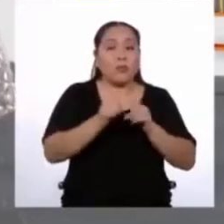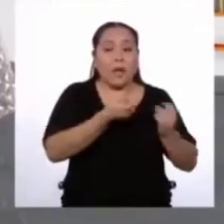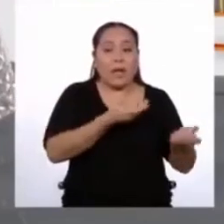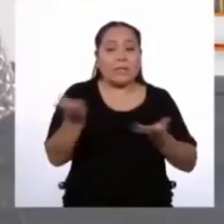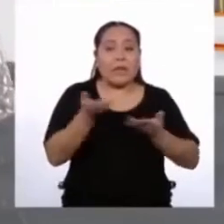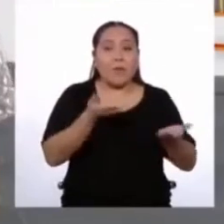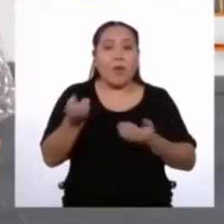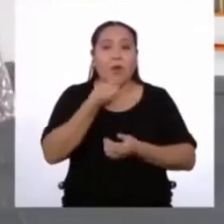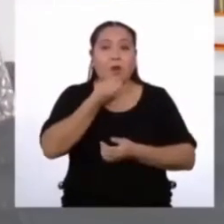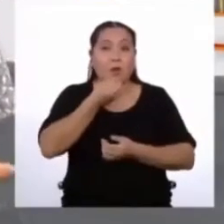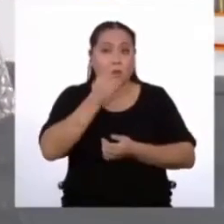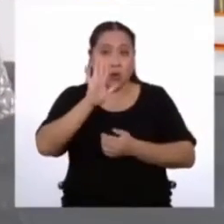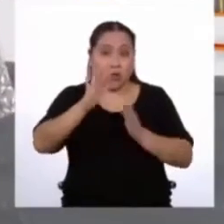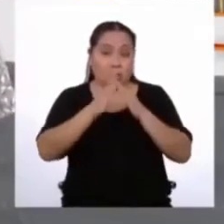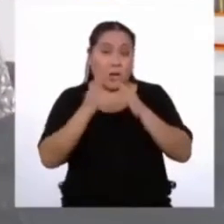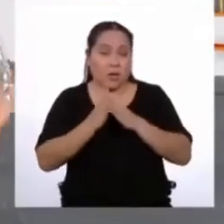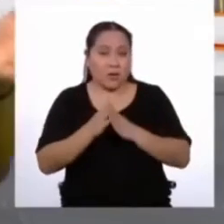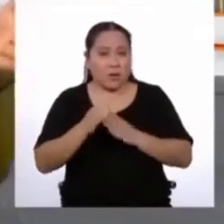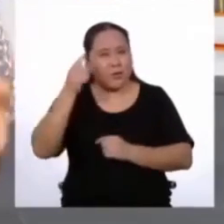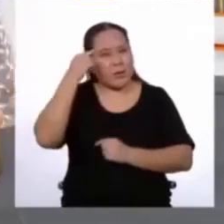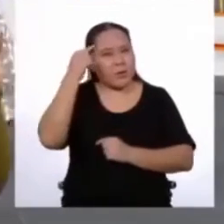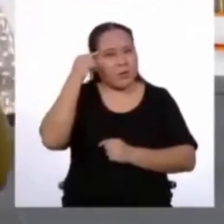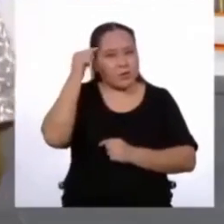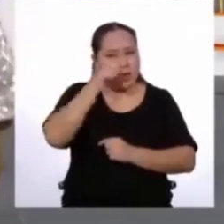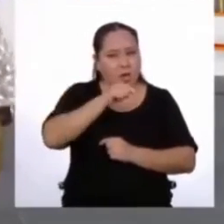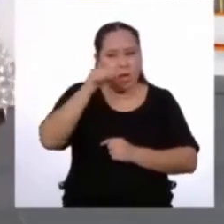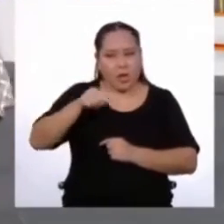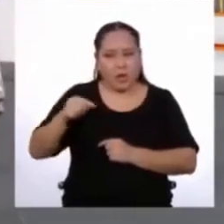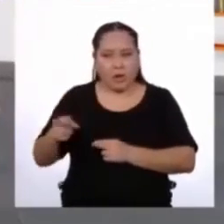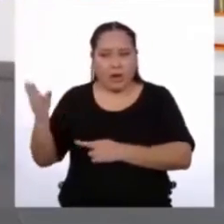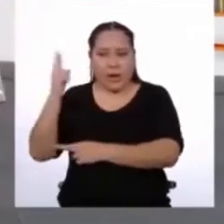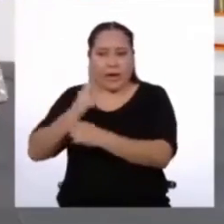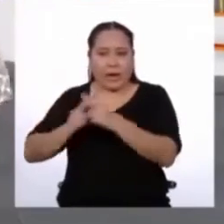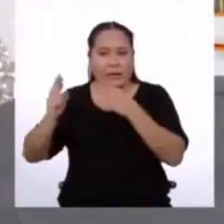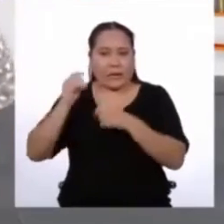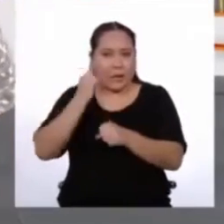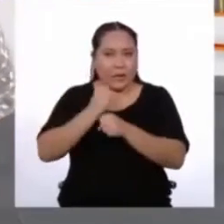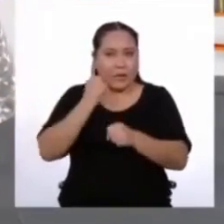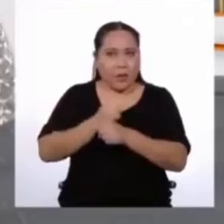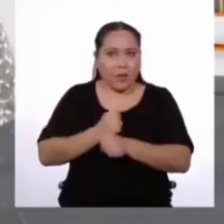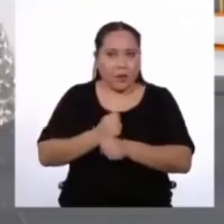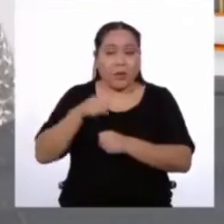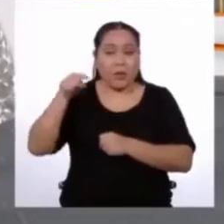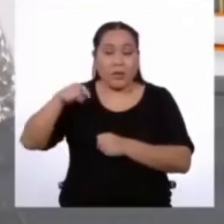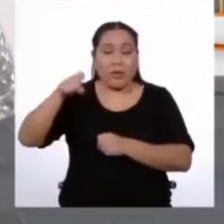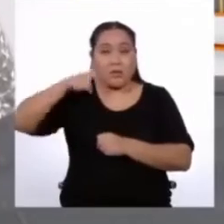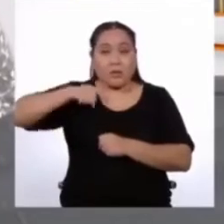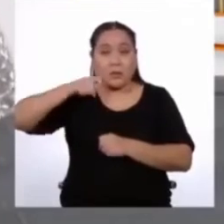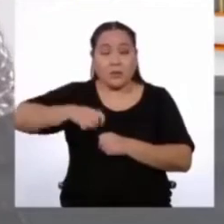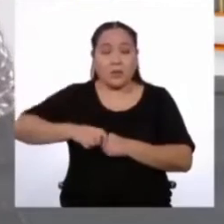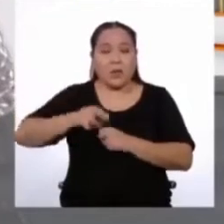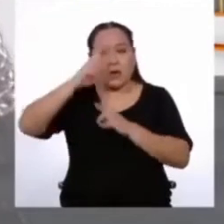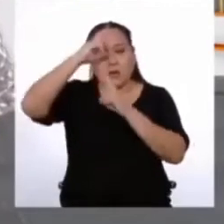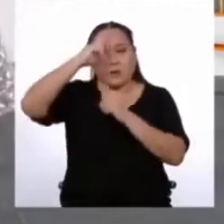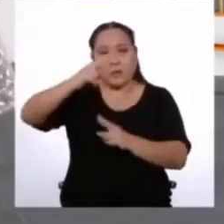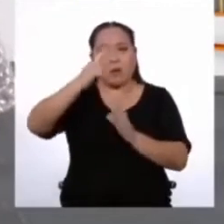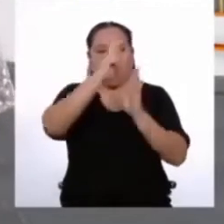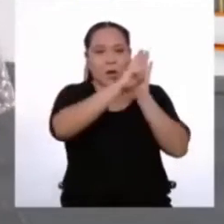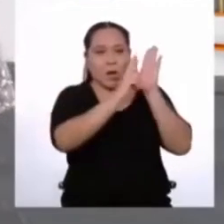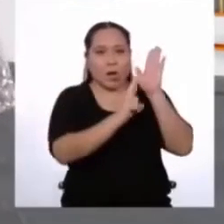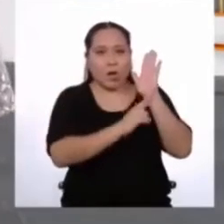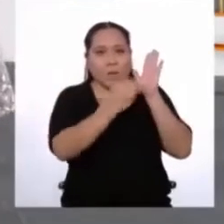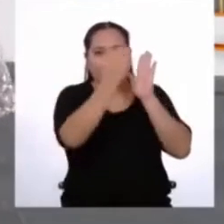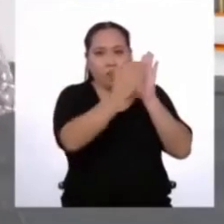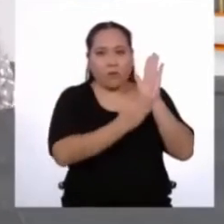¿Y se han puesto a pensar que para que ellos retomen sus actividades deben seguir con mucho cuidado un reglamento para